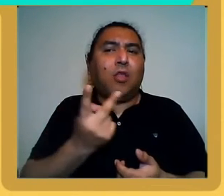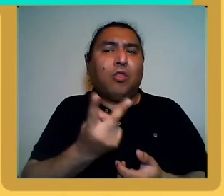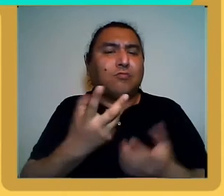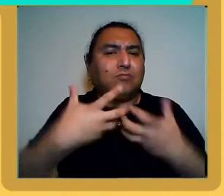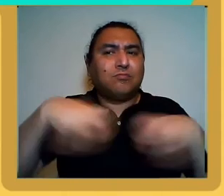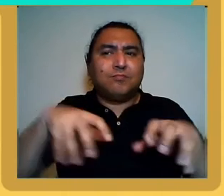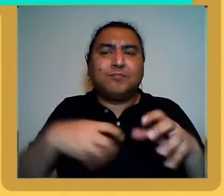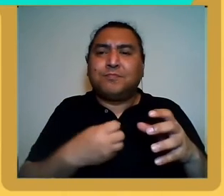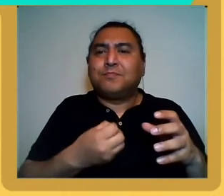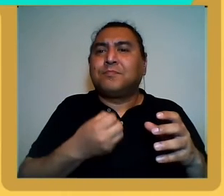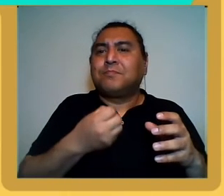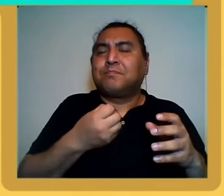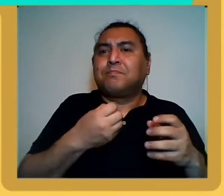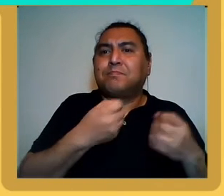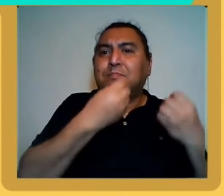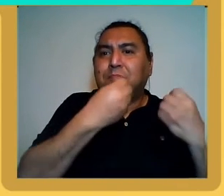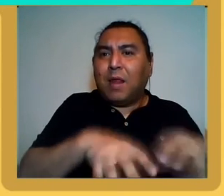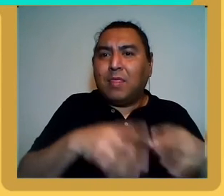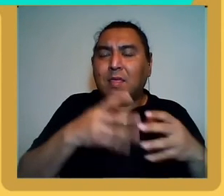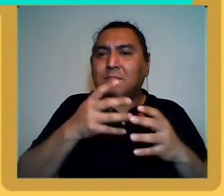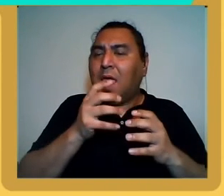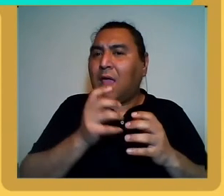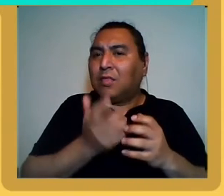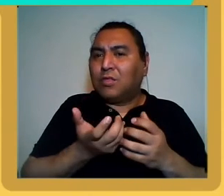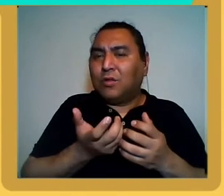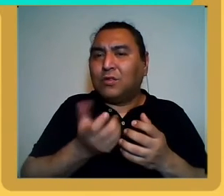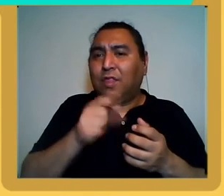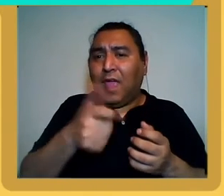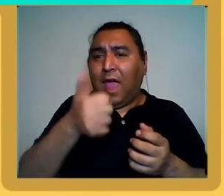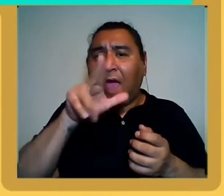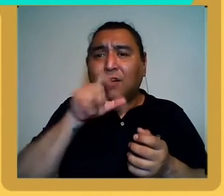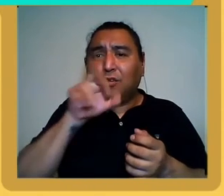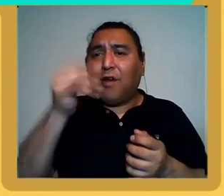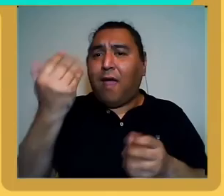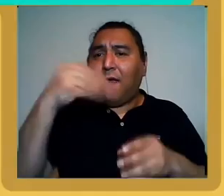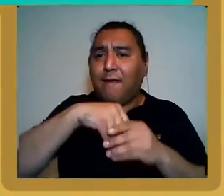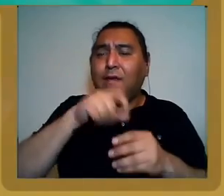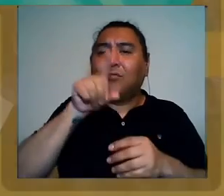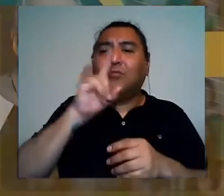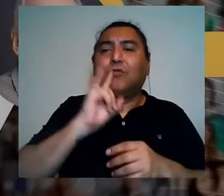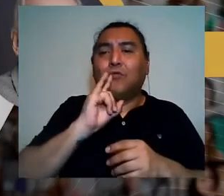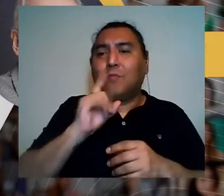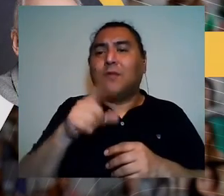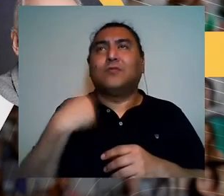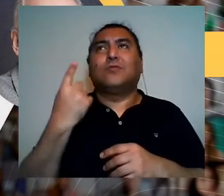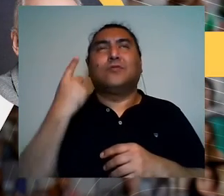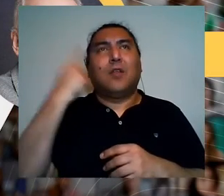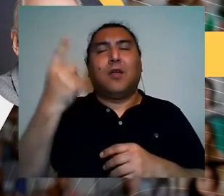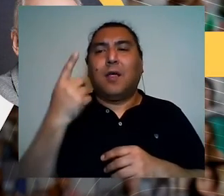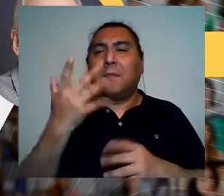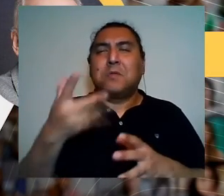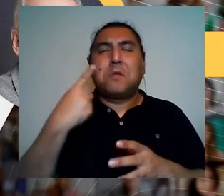empresariales que Arcor tiene en Tucumán creemos que estamos en unas 1500